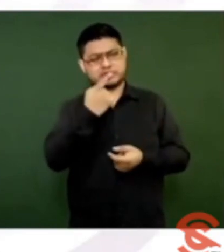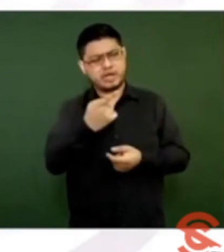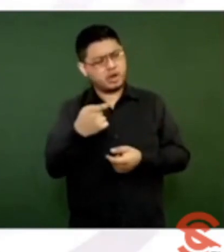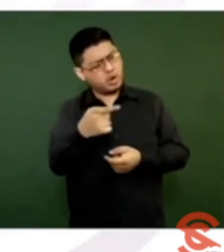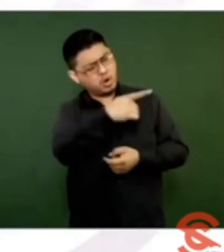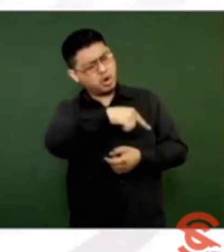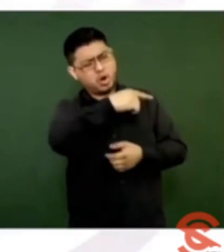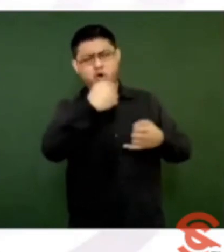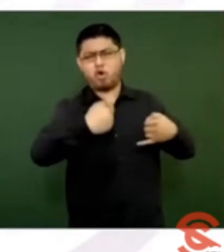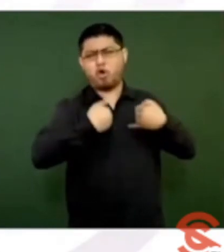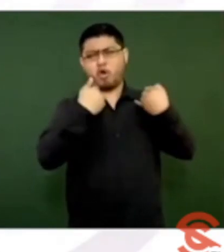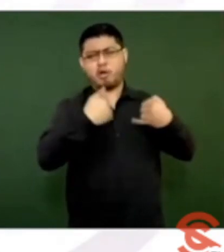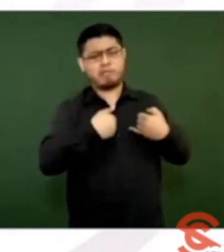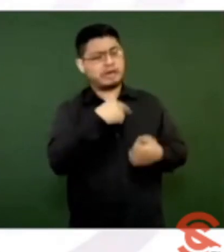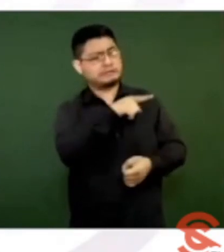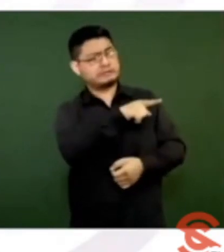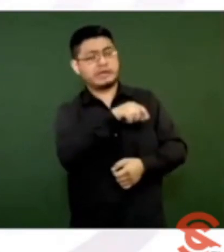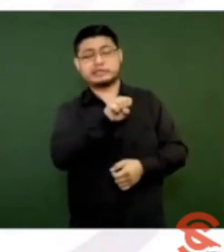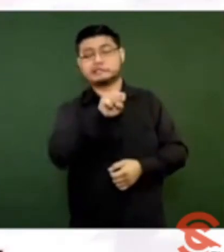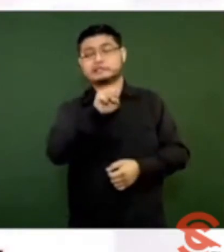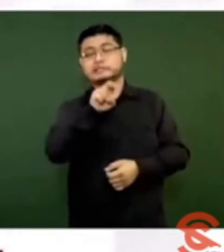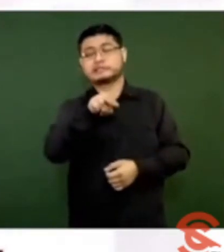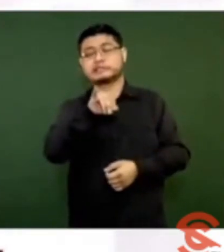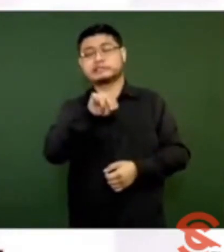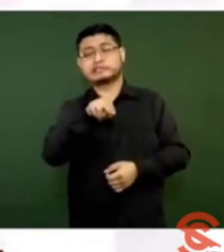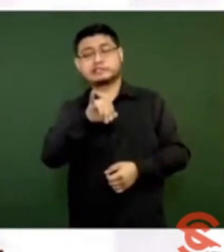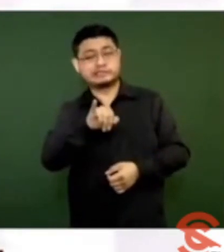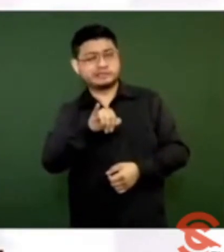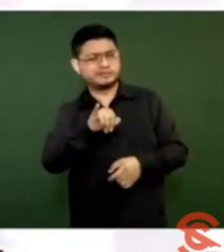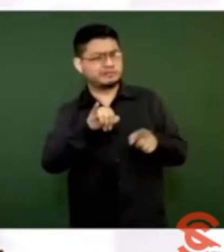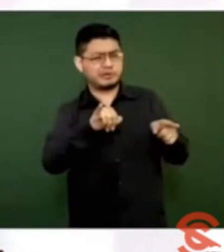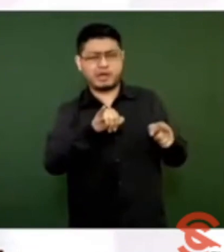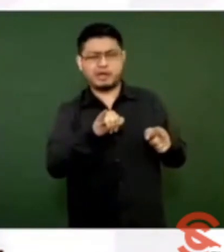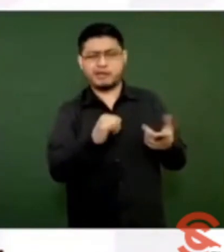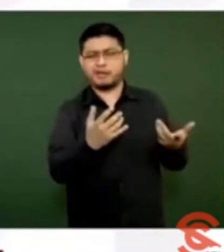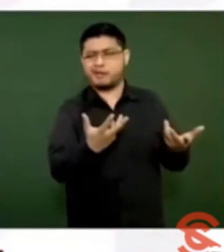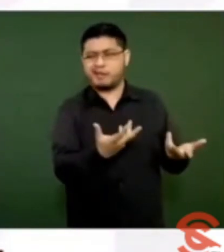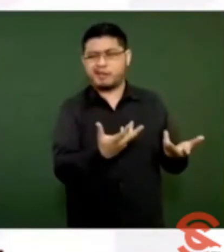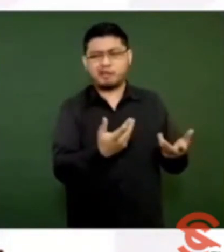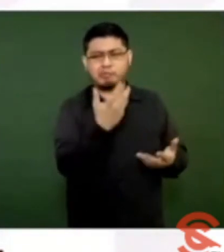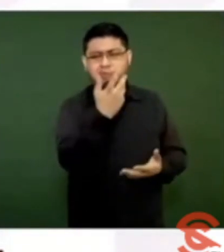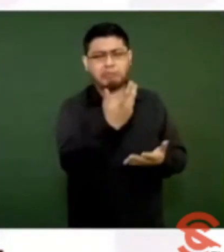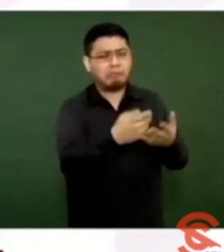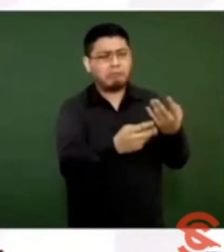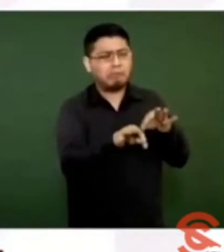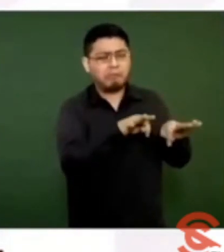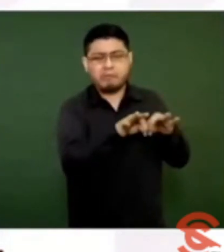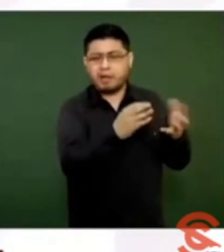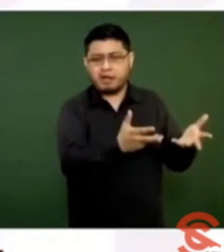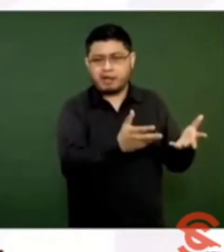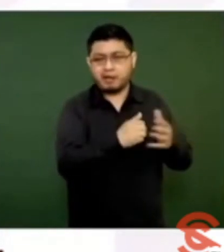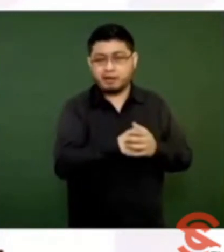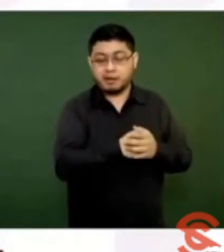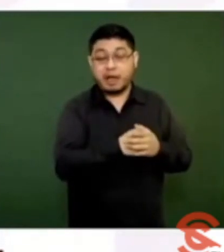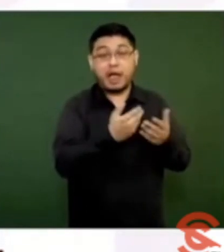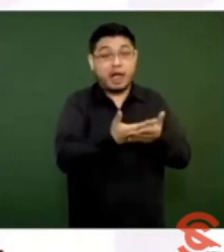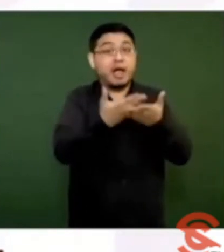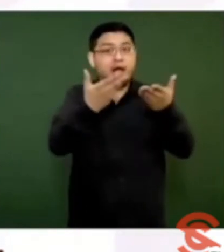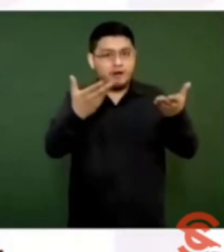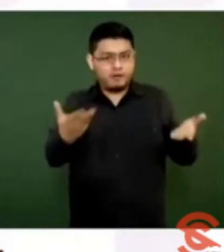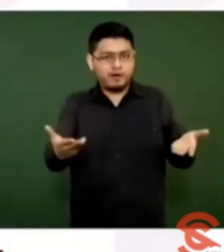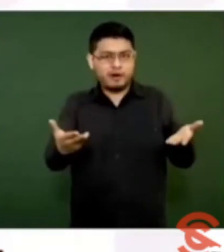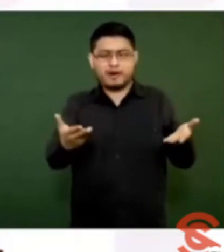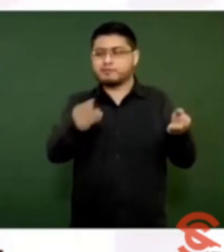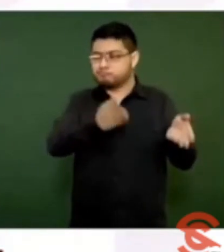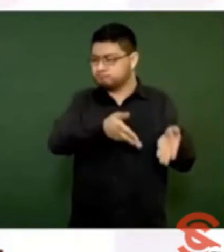se les ofrece la posibilidad de trabajar durante un año como aprendices en talleres,